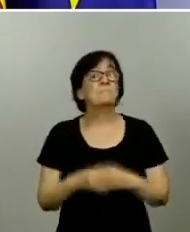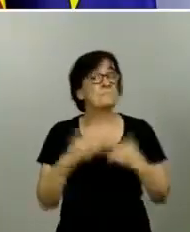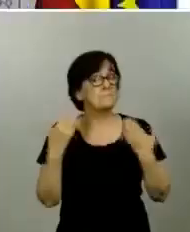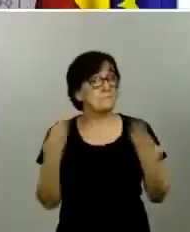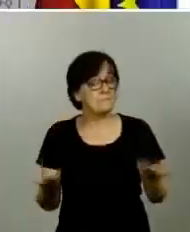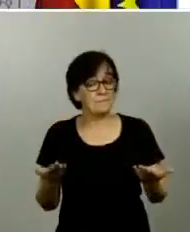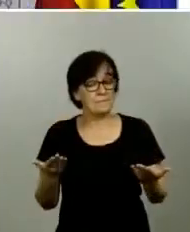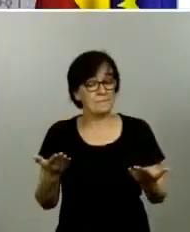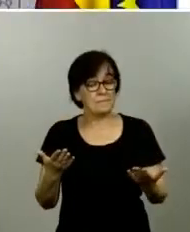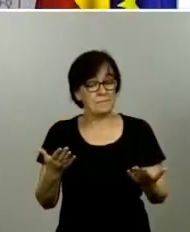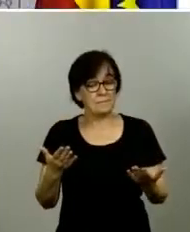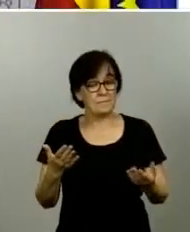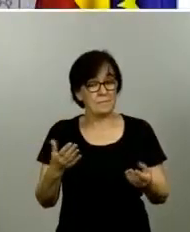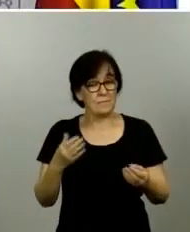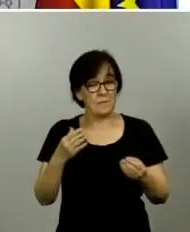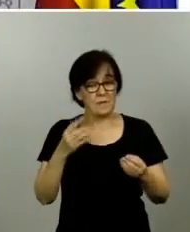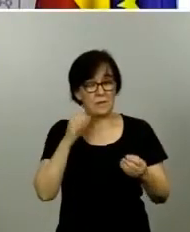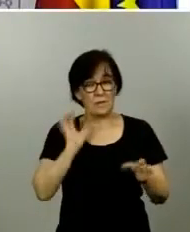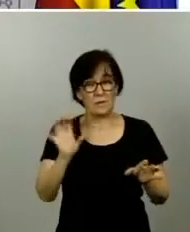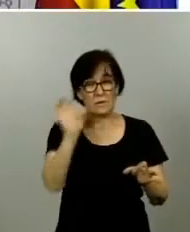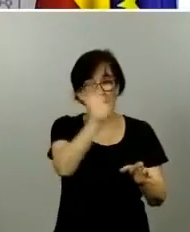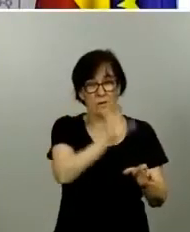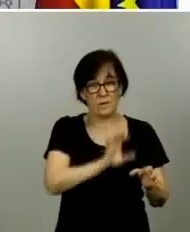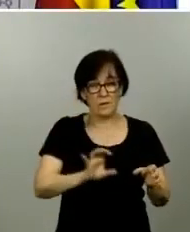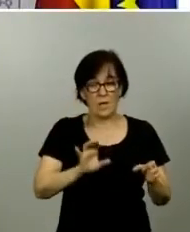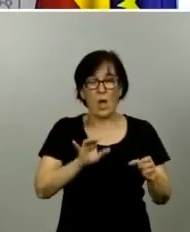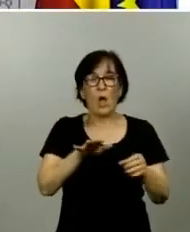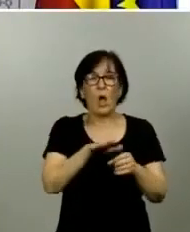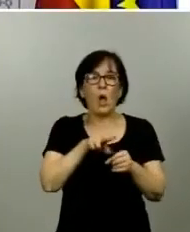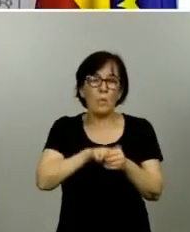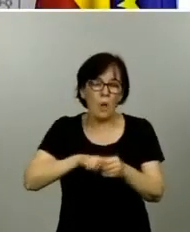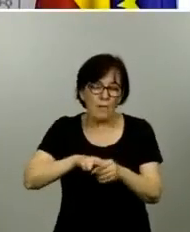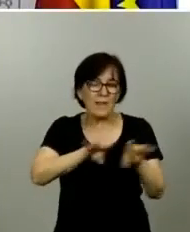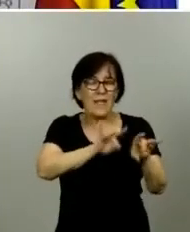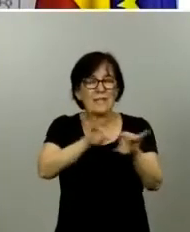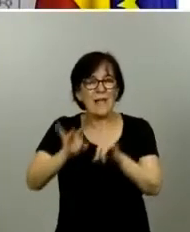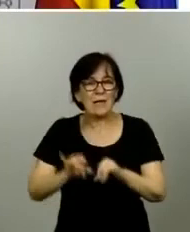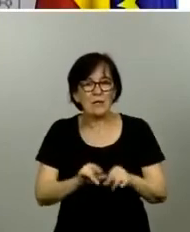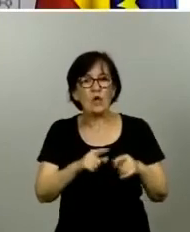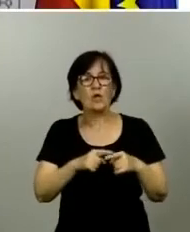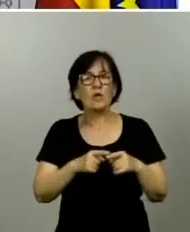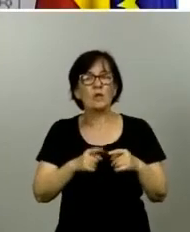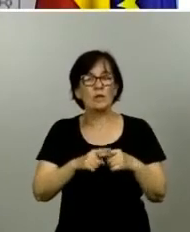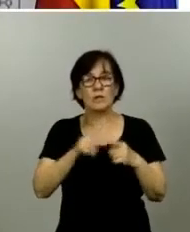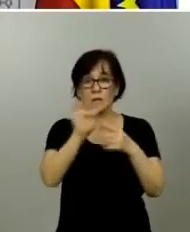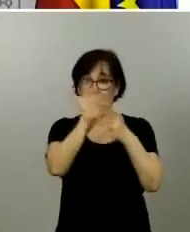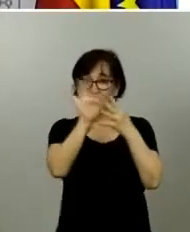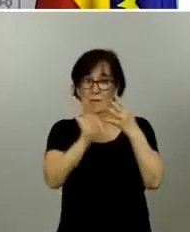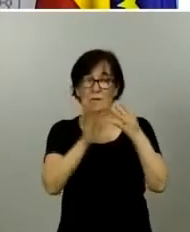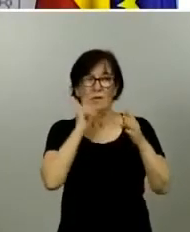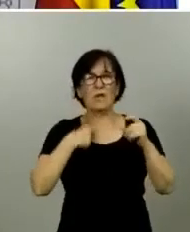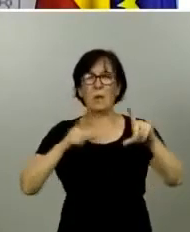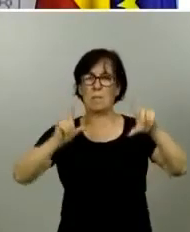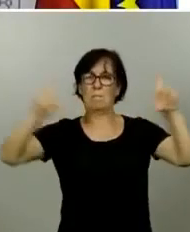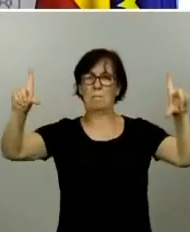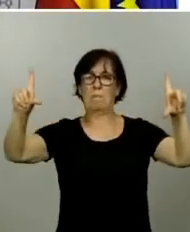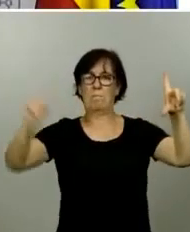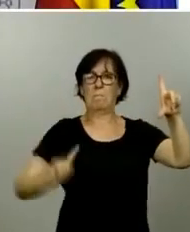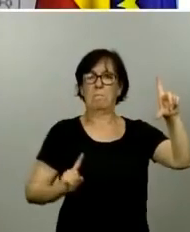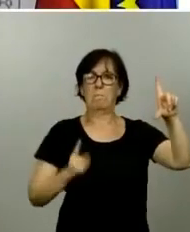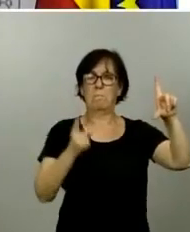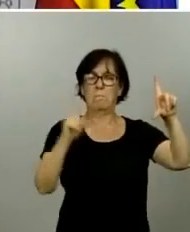las comarcas o las provincias o los territorios que pasan, son los siguientes, creo que tenemos un mapa que podemos ver